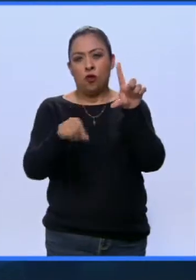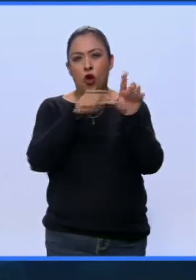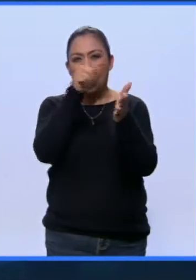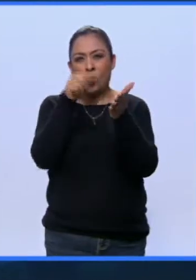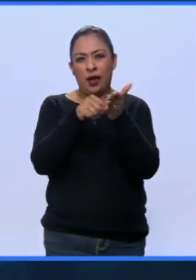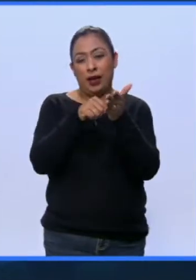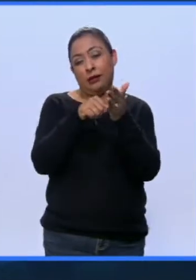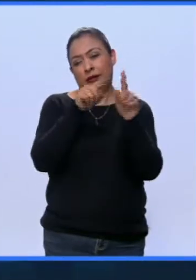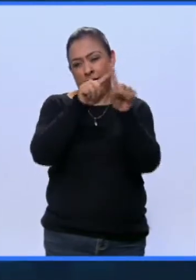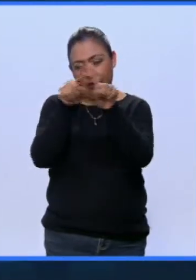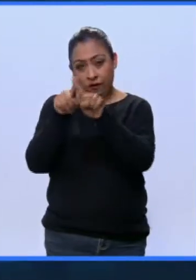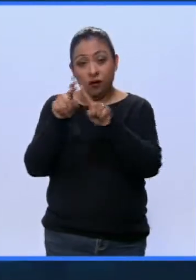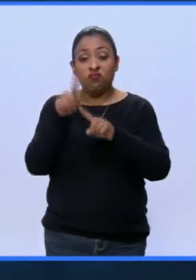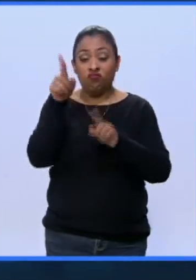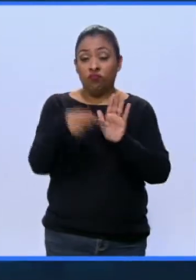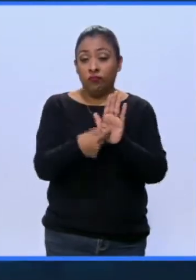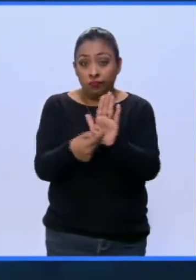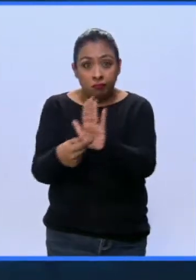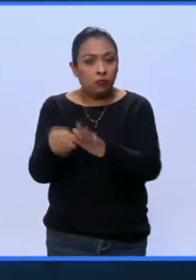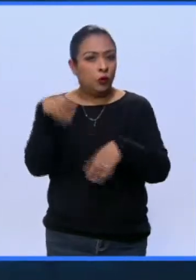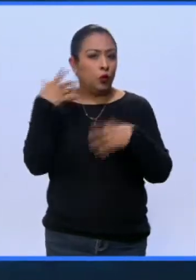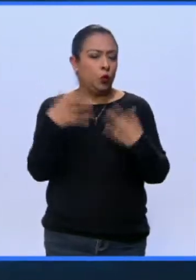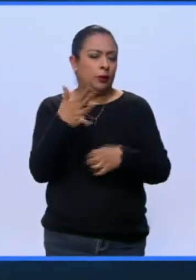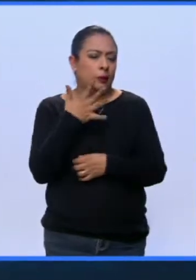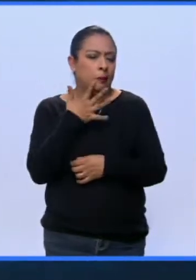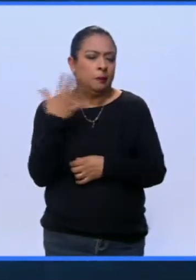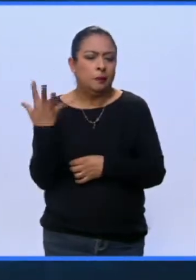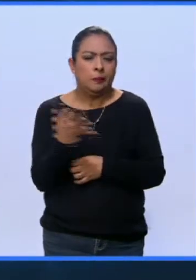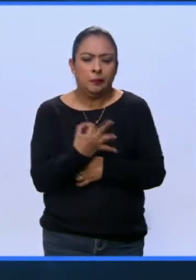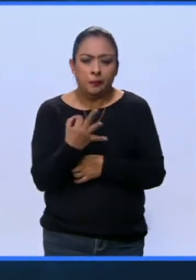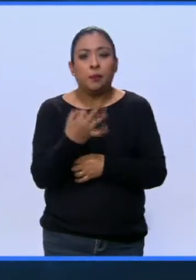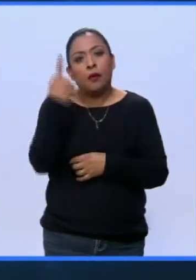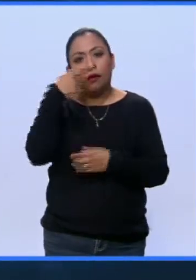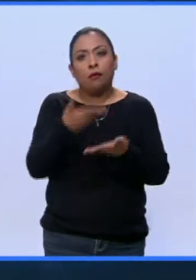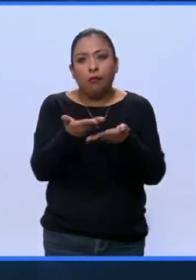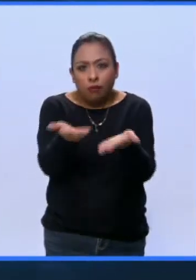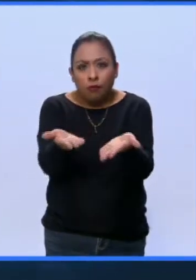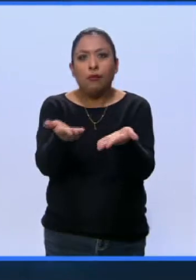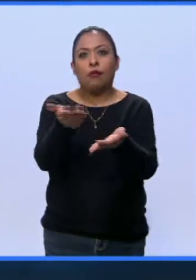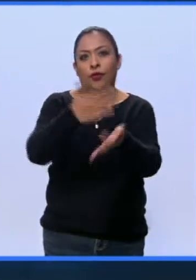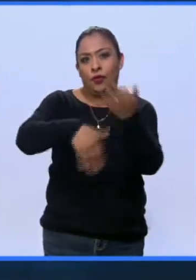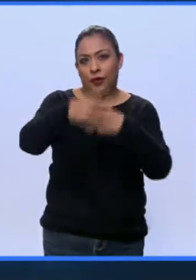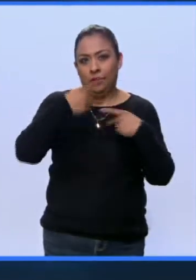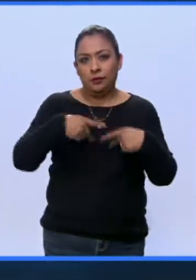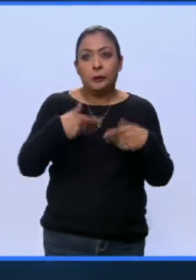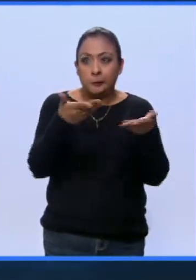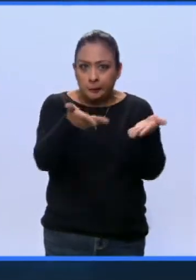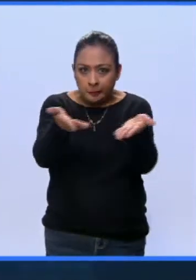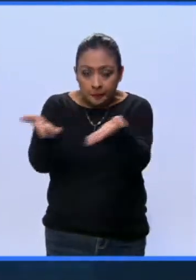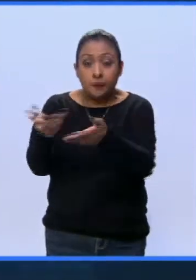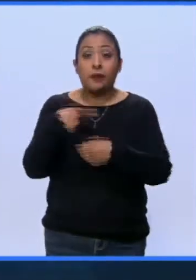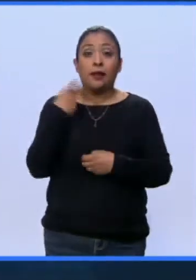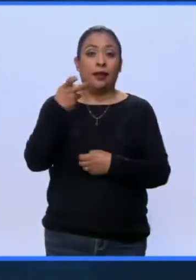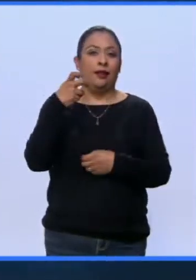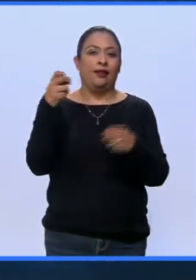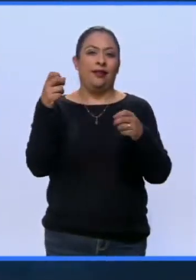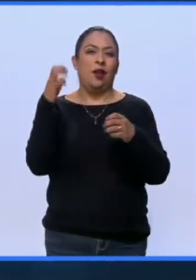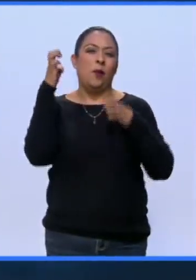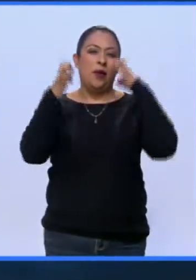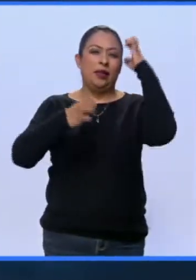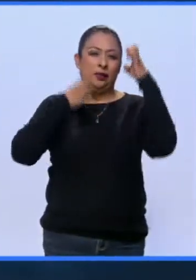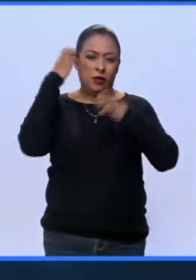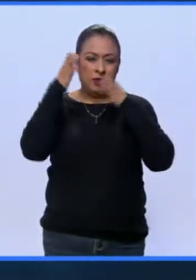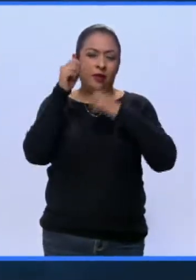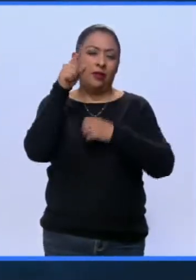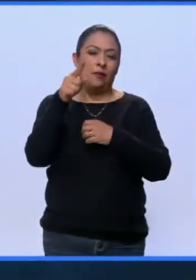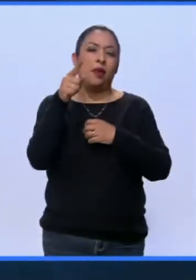una muestra pues bastante vasta y deliciosa para ofrecer a todos. Está Expo Destinos Gastronómicos